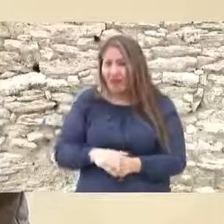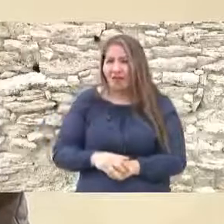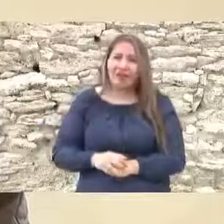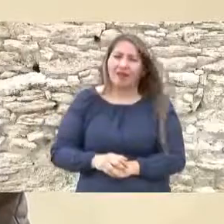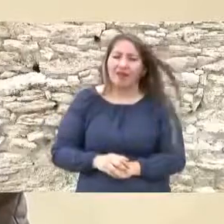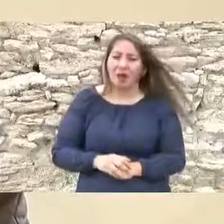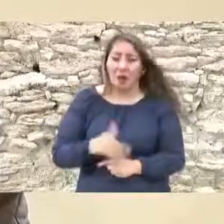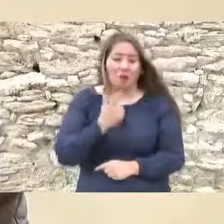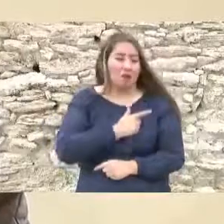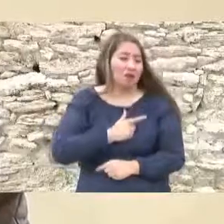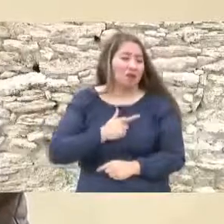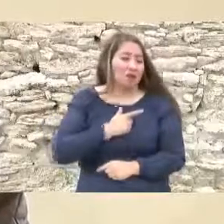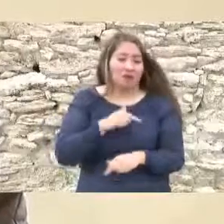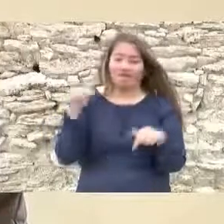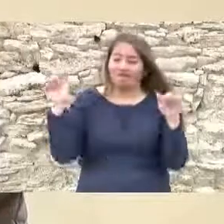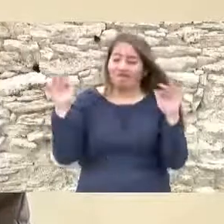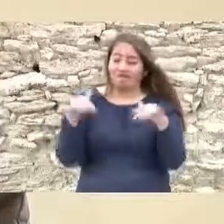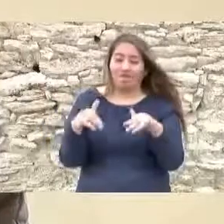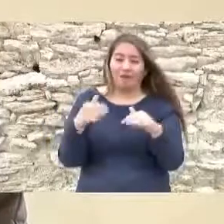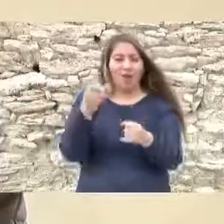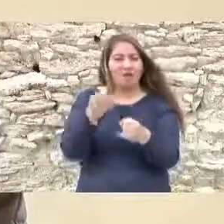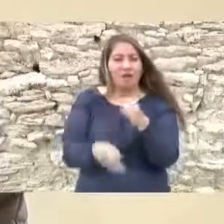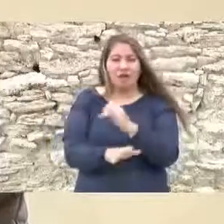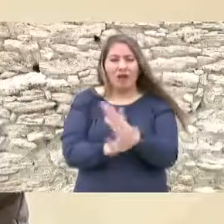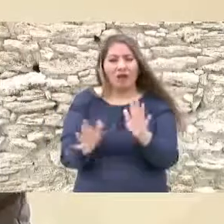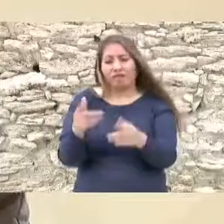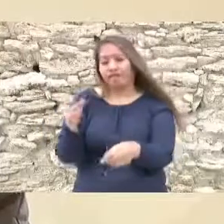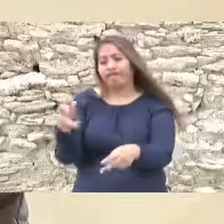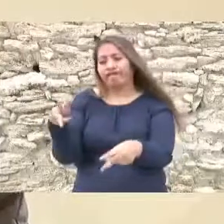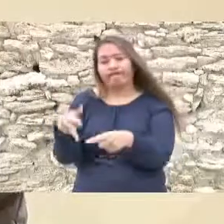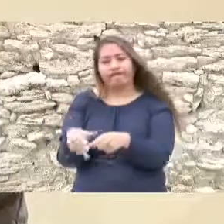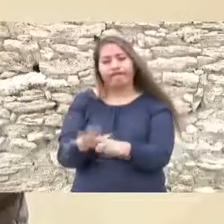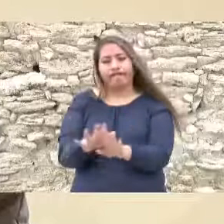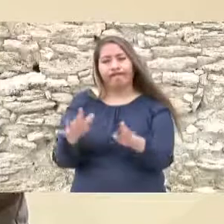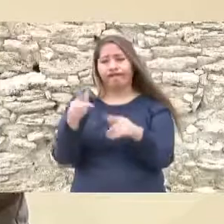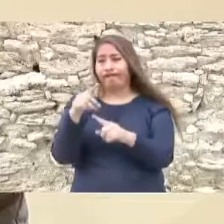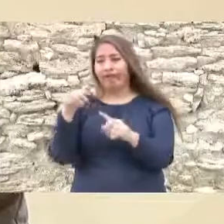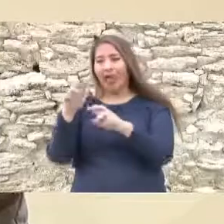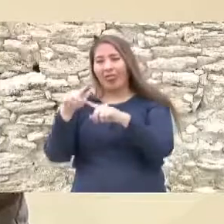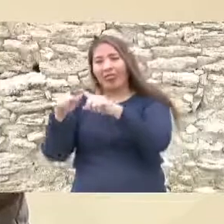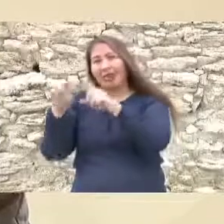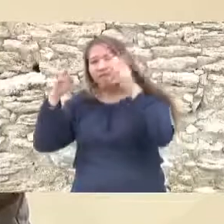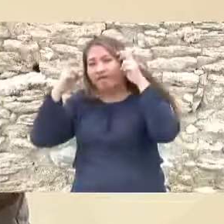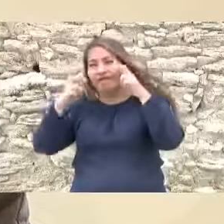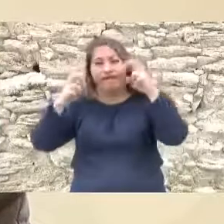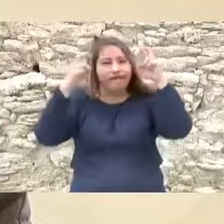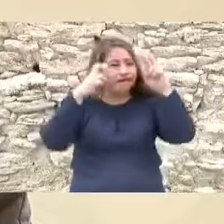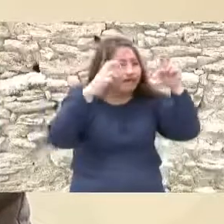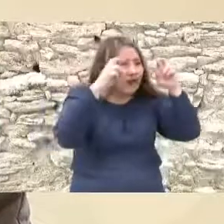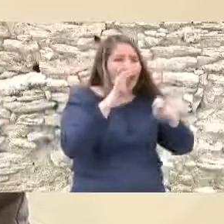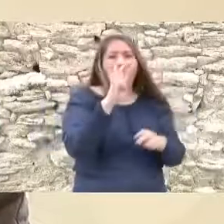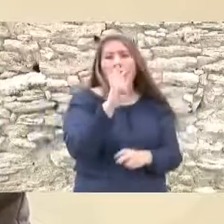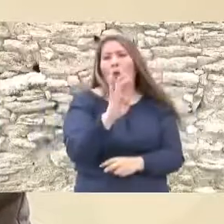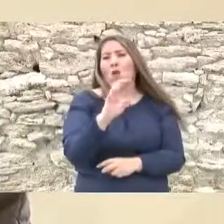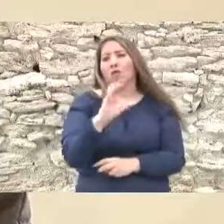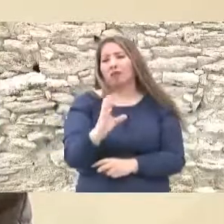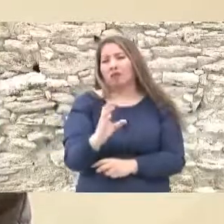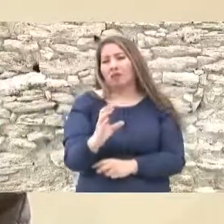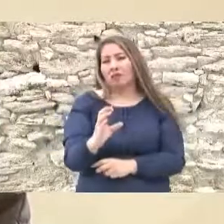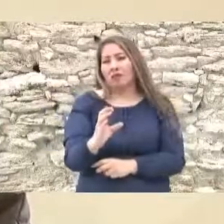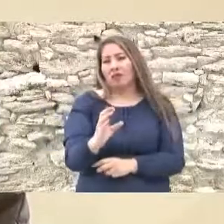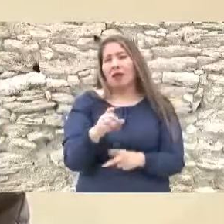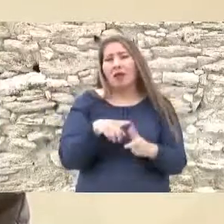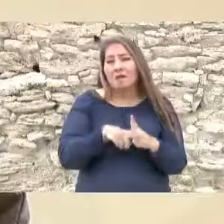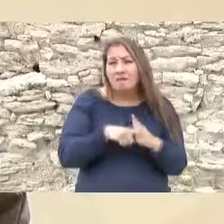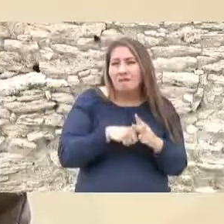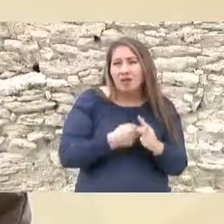me da mucho gusto estar aquí terminar la gira en Cuatro Ciénegas comenzamos el